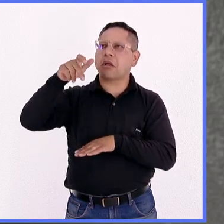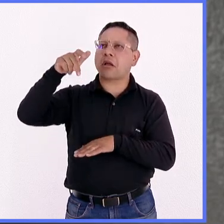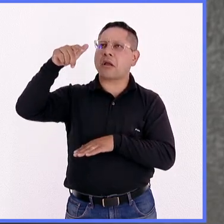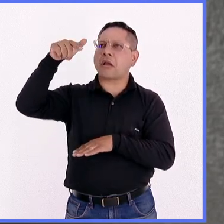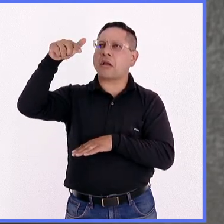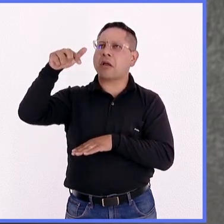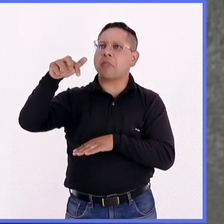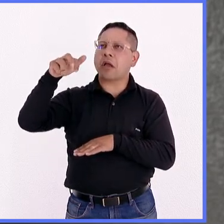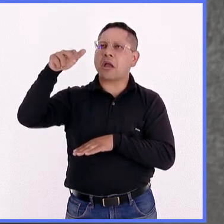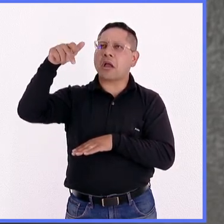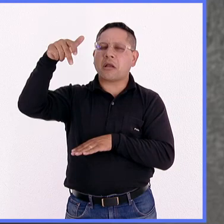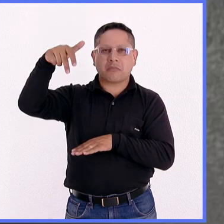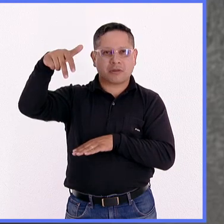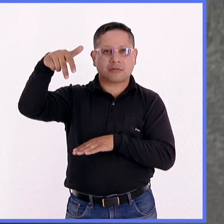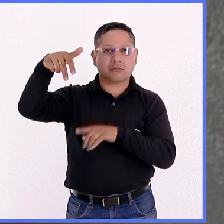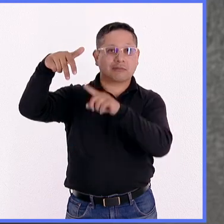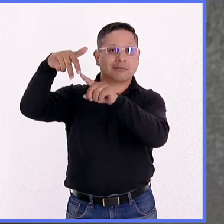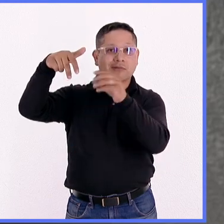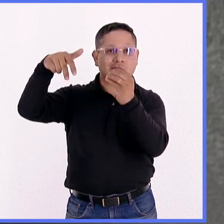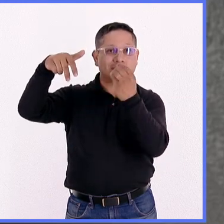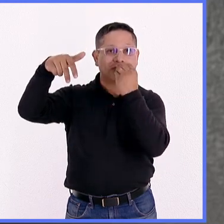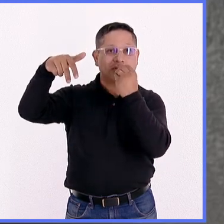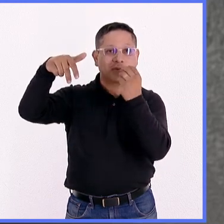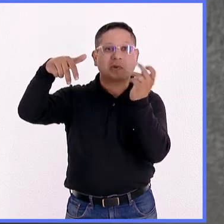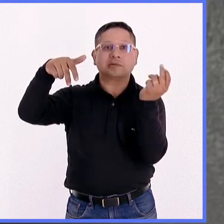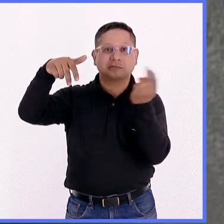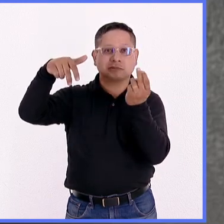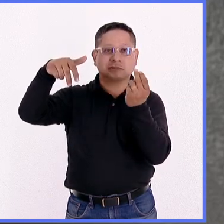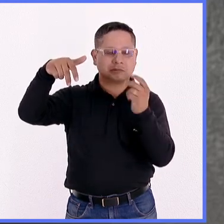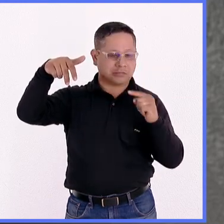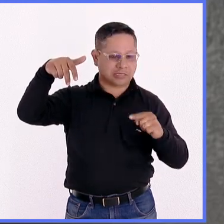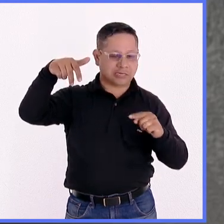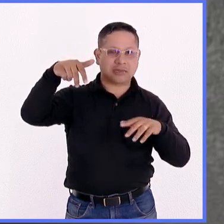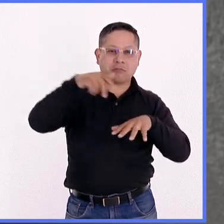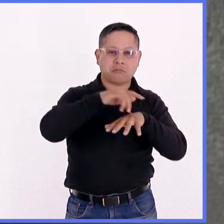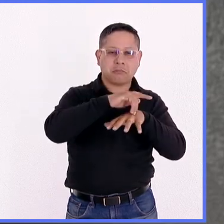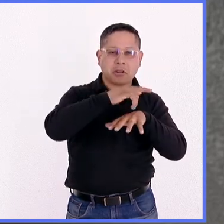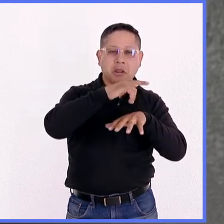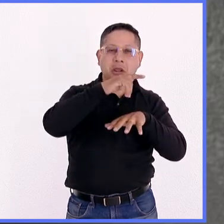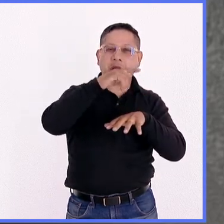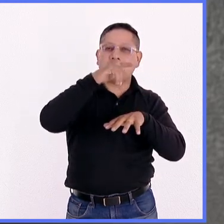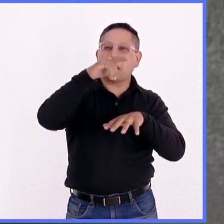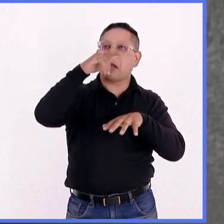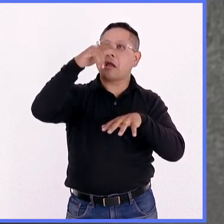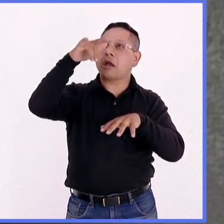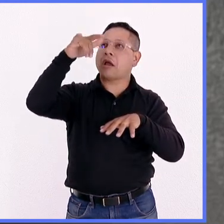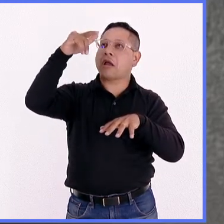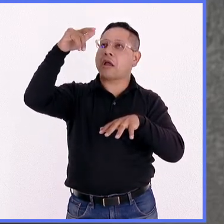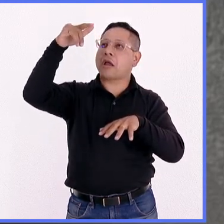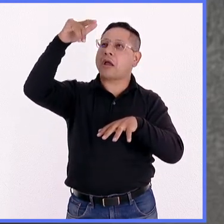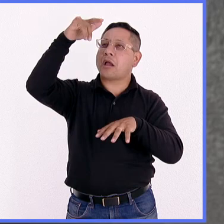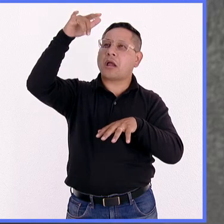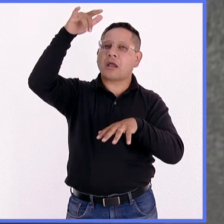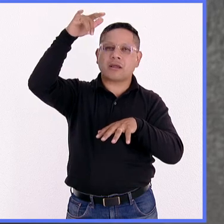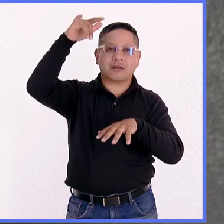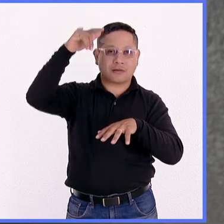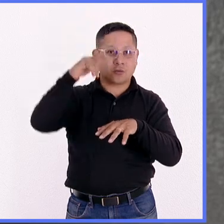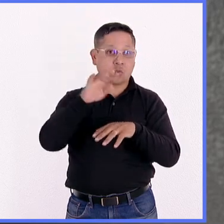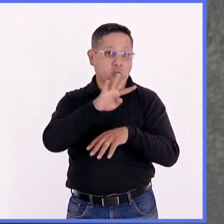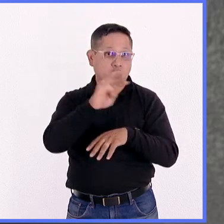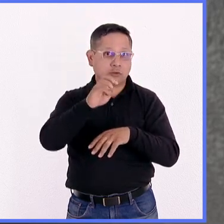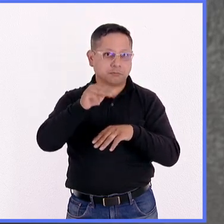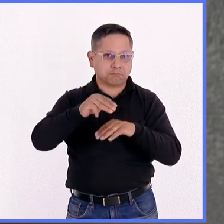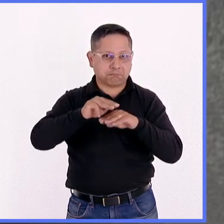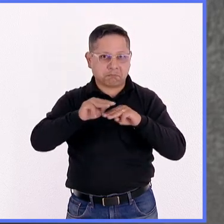En esta ocasión, la misión consiste en que va el satélite, se sube a 450 metros de altura,